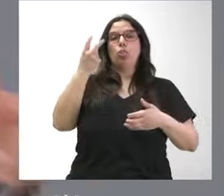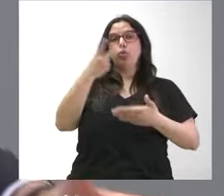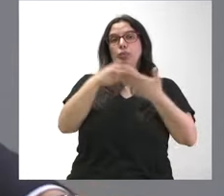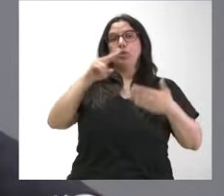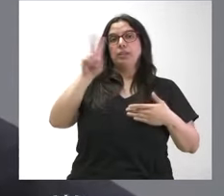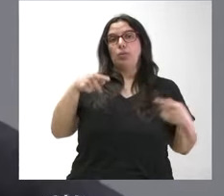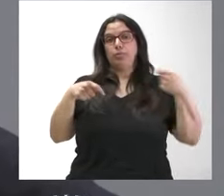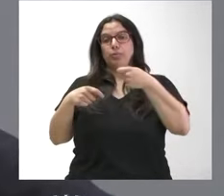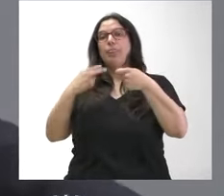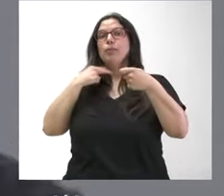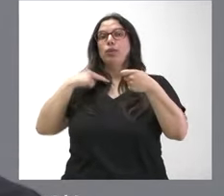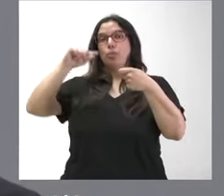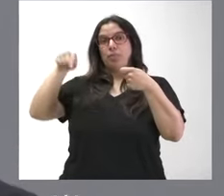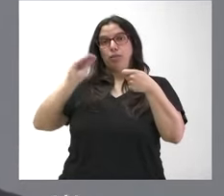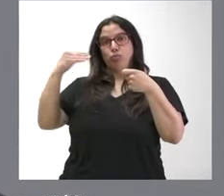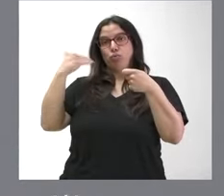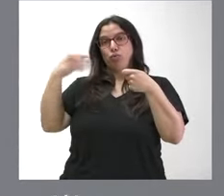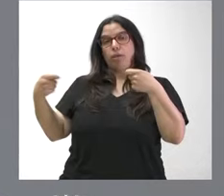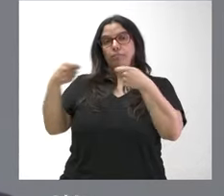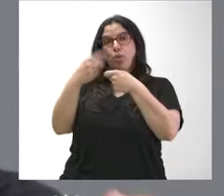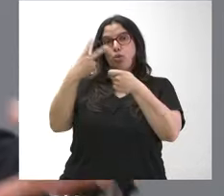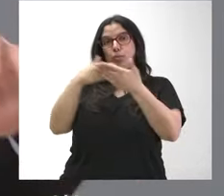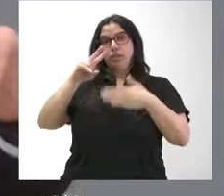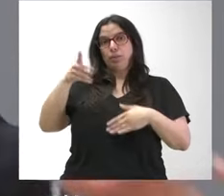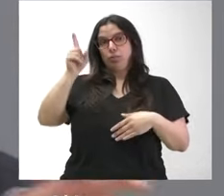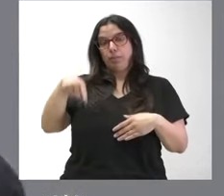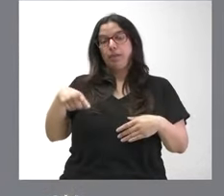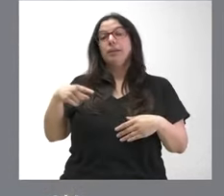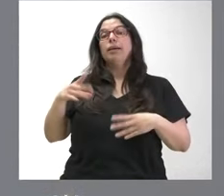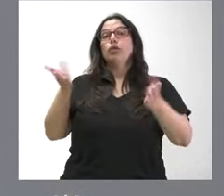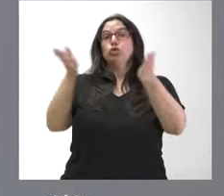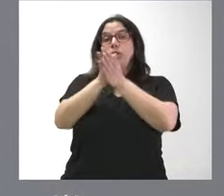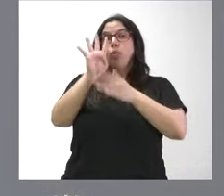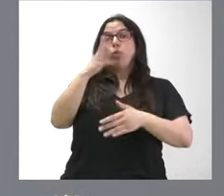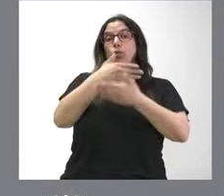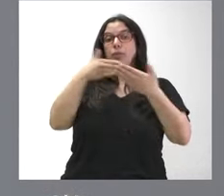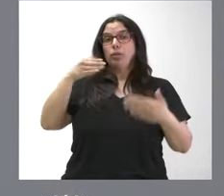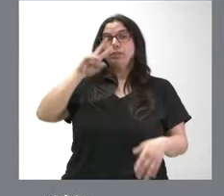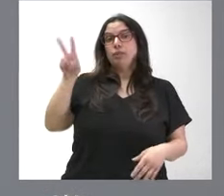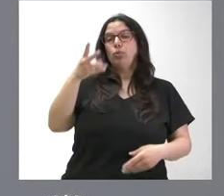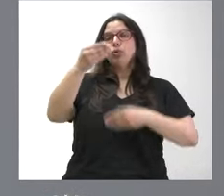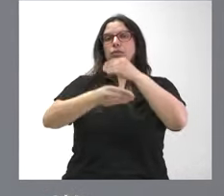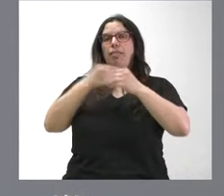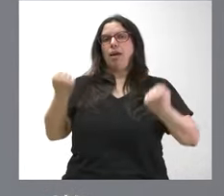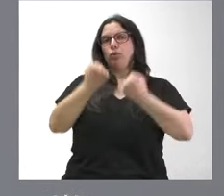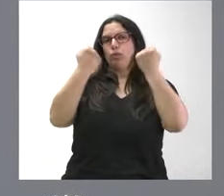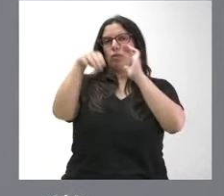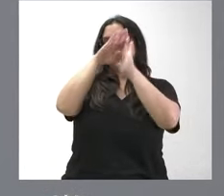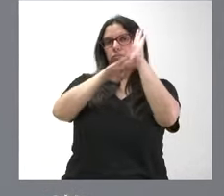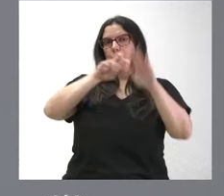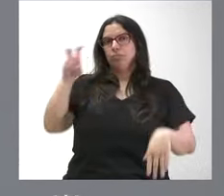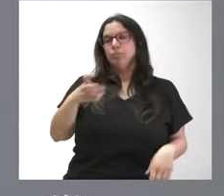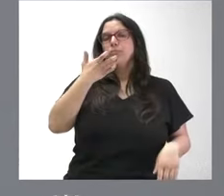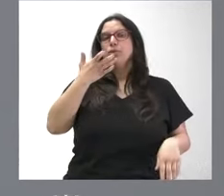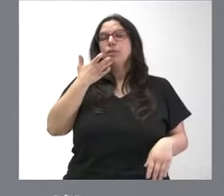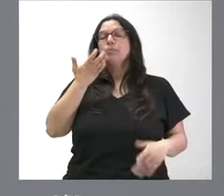La Diputación Provincial, saben ustedes, que aporta otros dos millones de euros y con esos cuatro millones de euros se lleva a cabo un conjunto de actuaciones. Como el plan